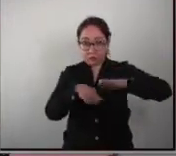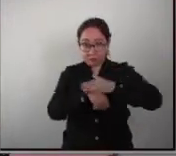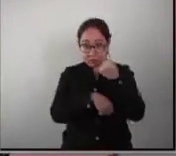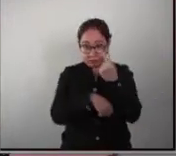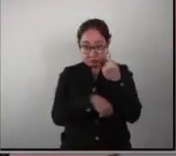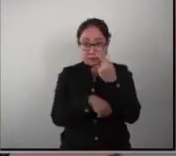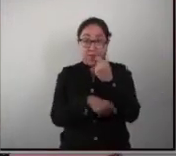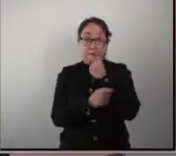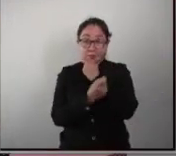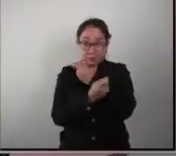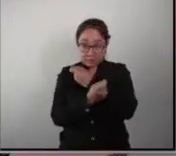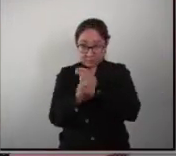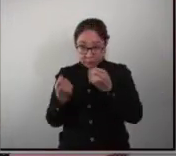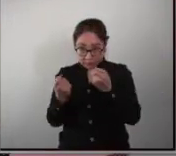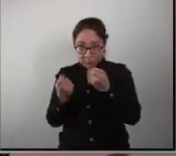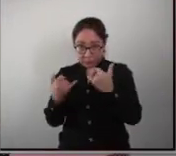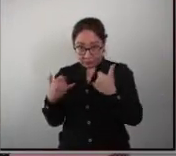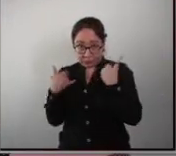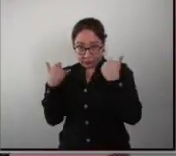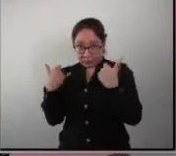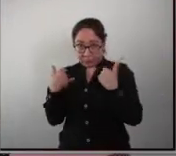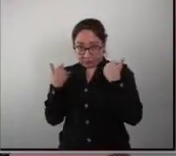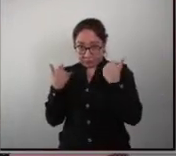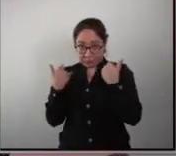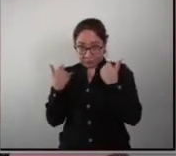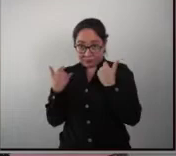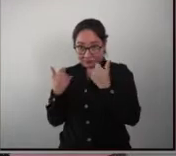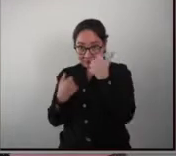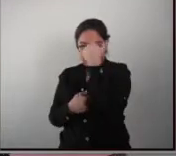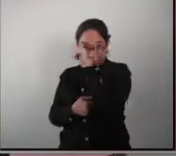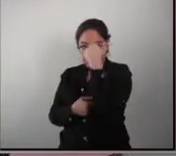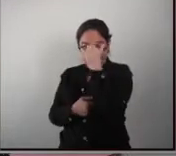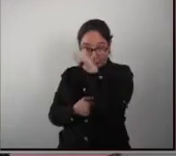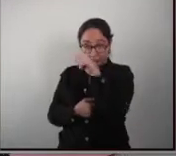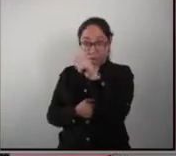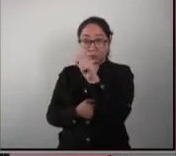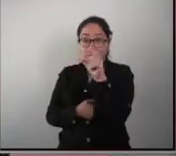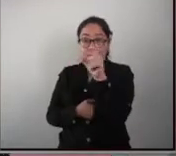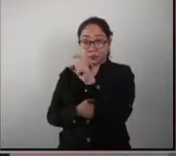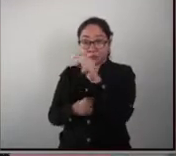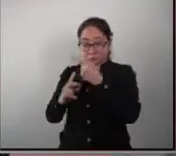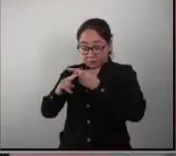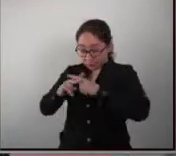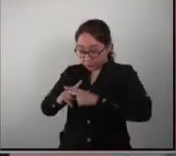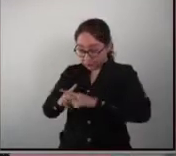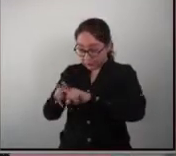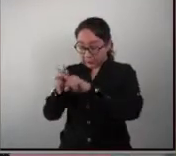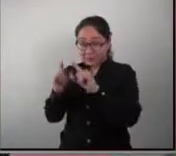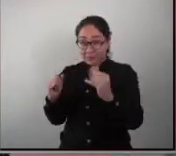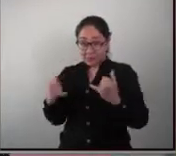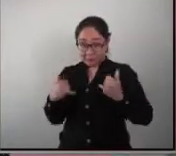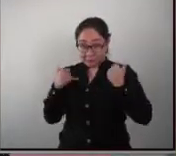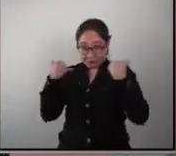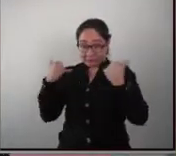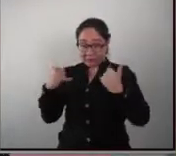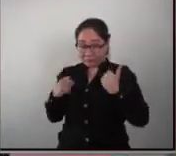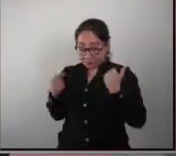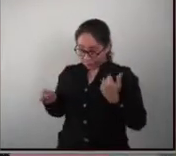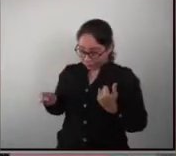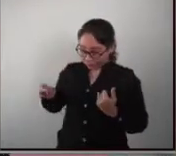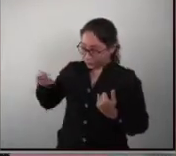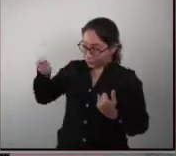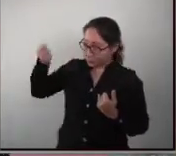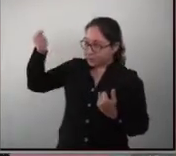bueno ya en los jóvenes con autismo cuando cuando empiezan a entrar a la pubertad y a la